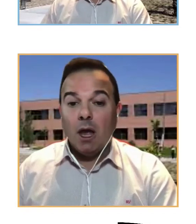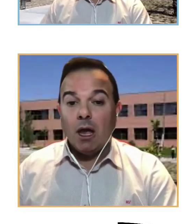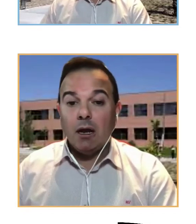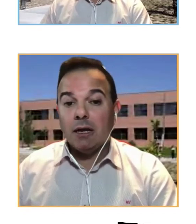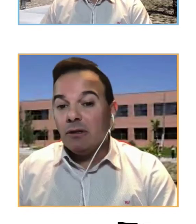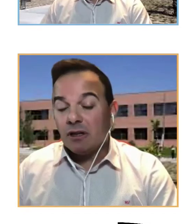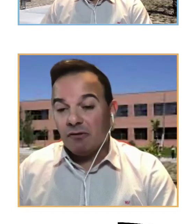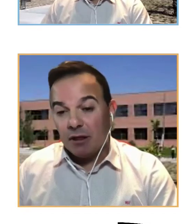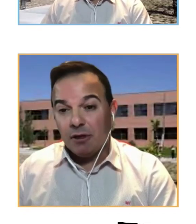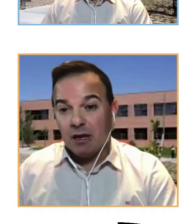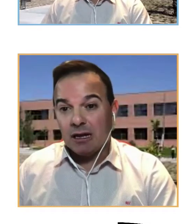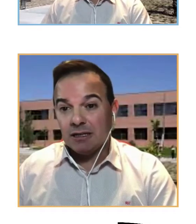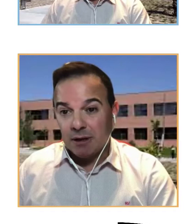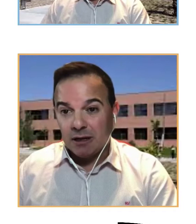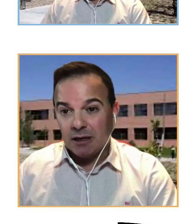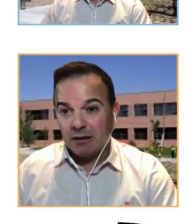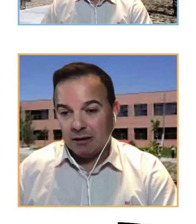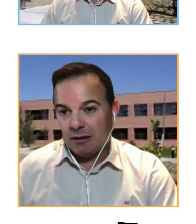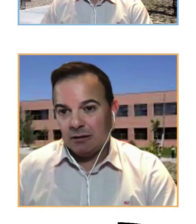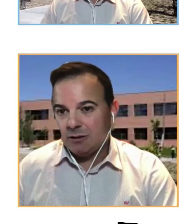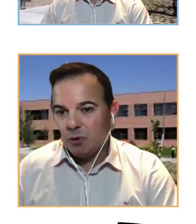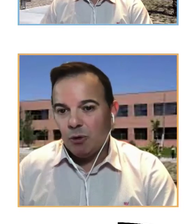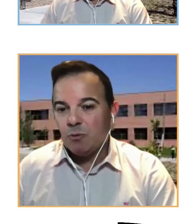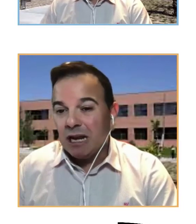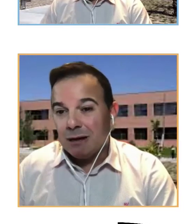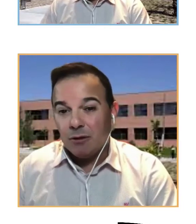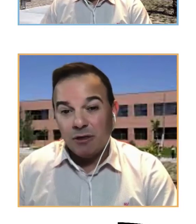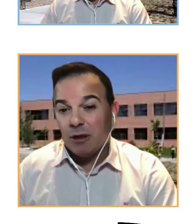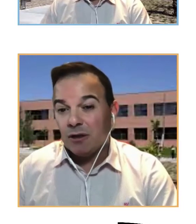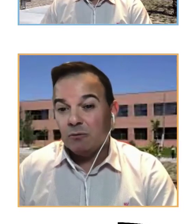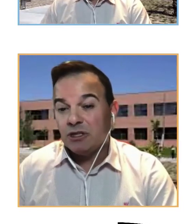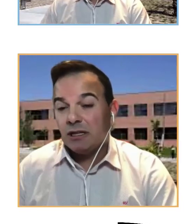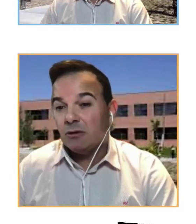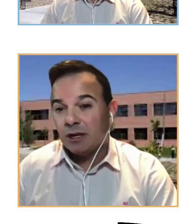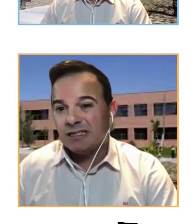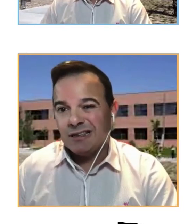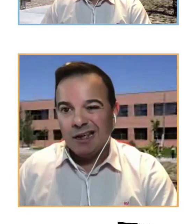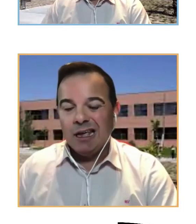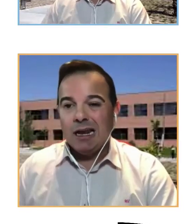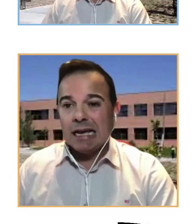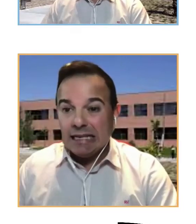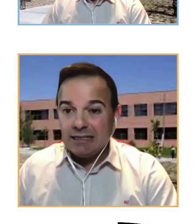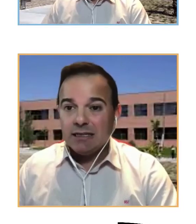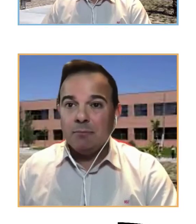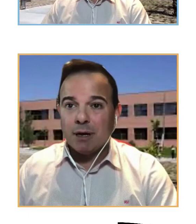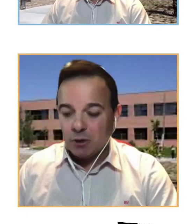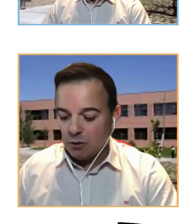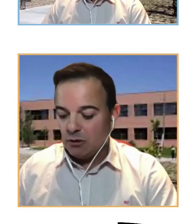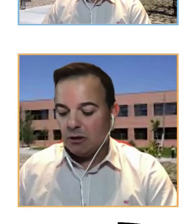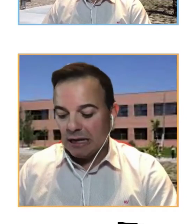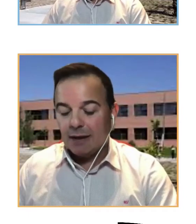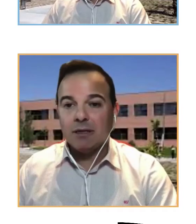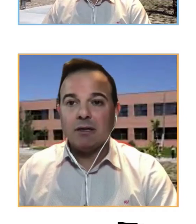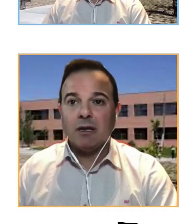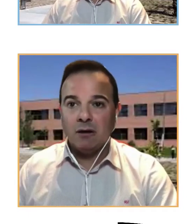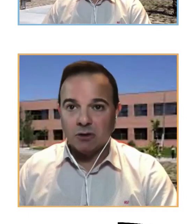el grado de interferencia que se obtuvo es muy elevado de 0 a 10 un 7 con 3 es decir la crisis impactó